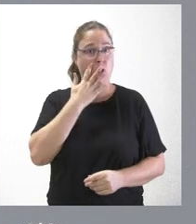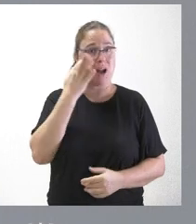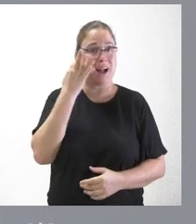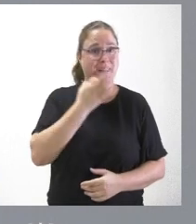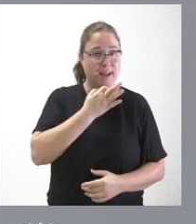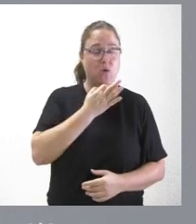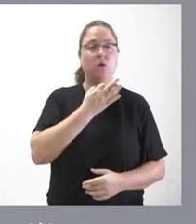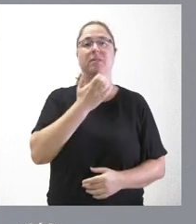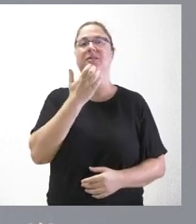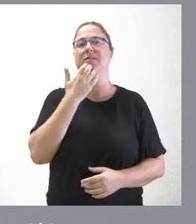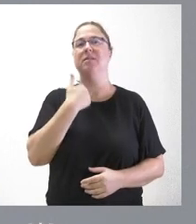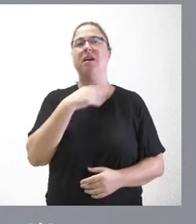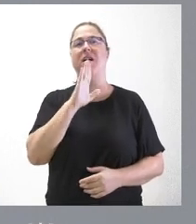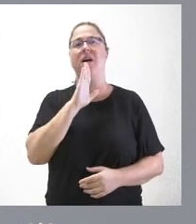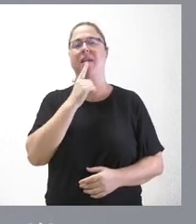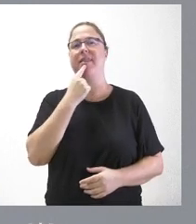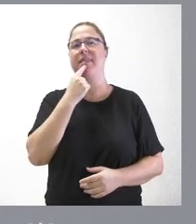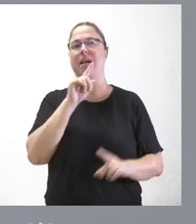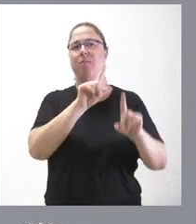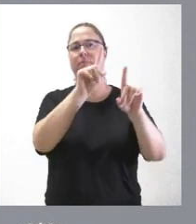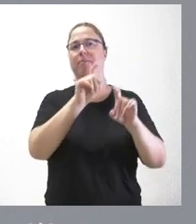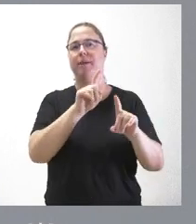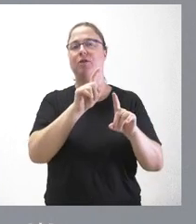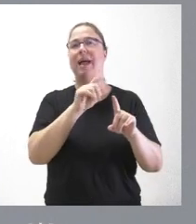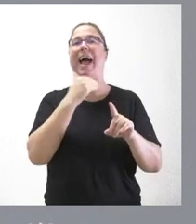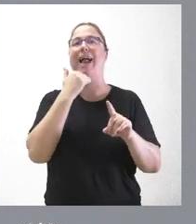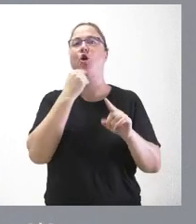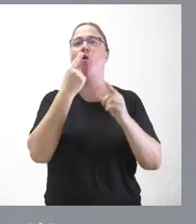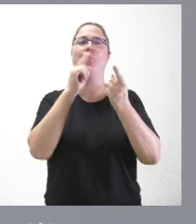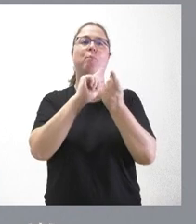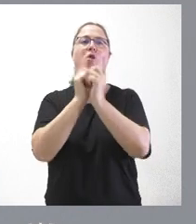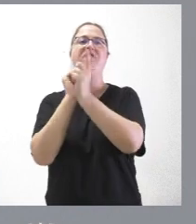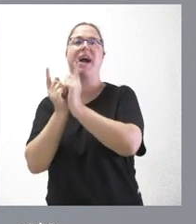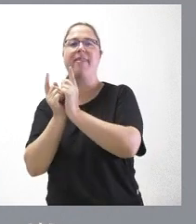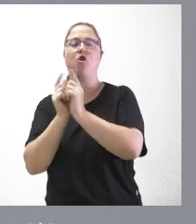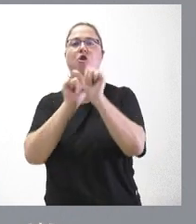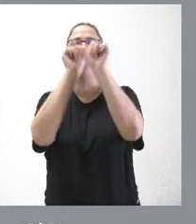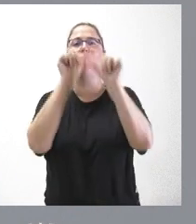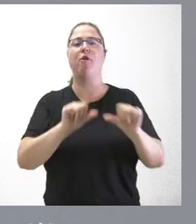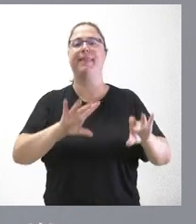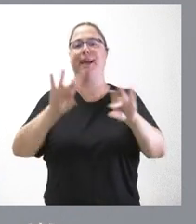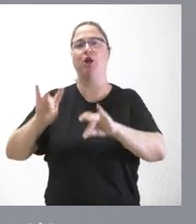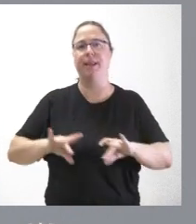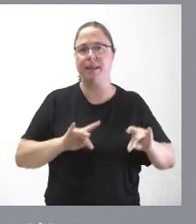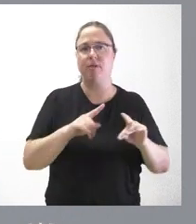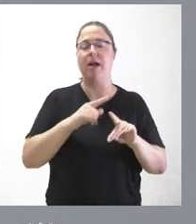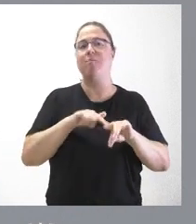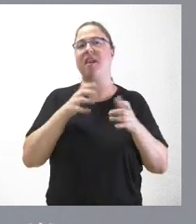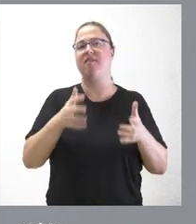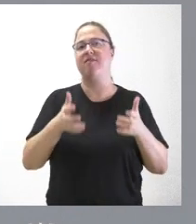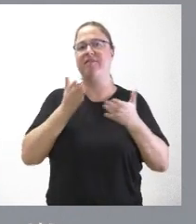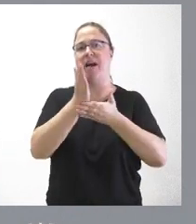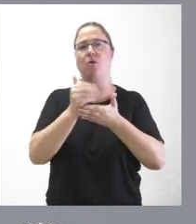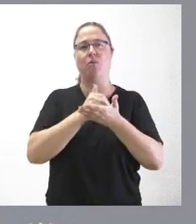usted citaba en su pregunta de hablar de algunas modificaciones en el modelo territorial, con algunos cambios que favorezcan a las comunidades autónomas,